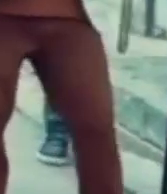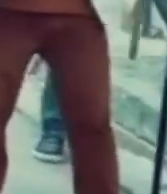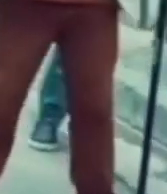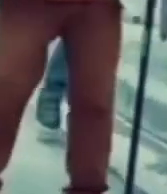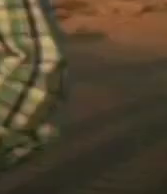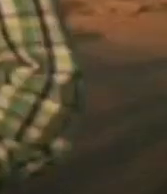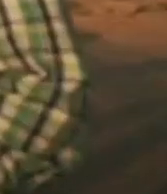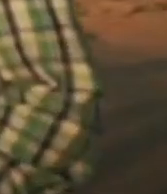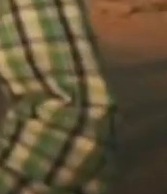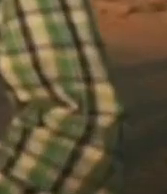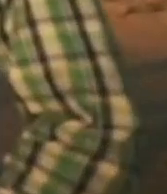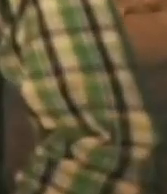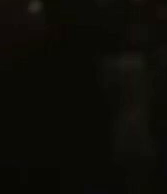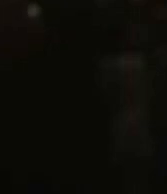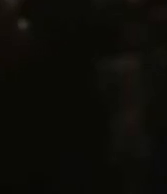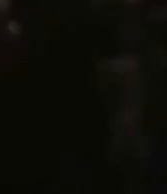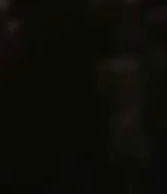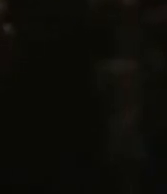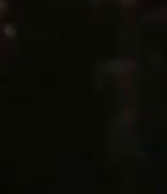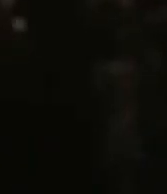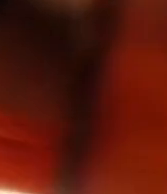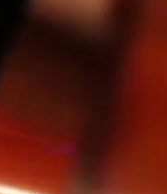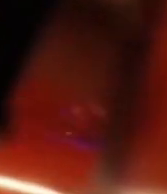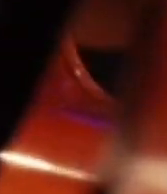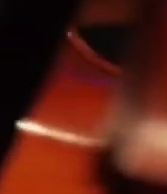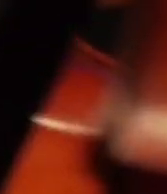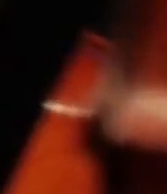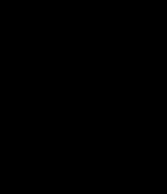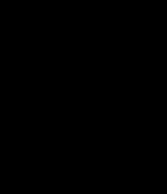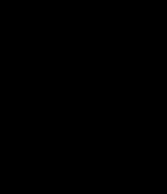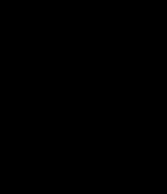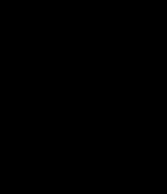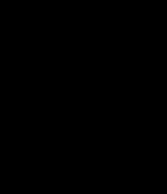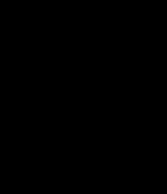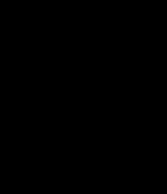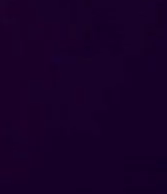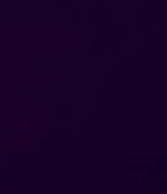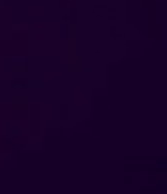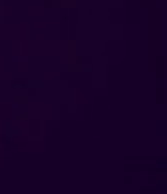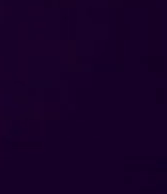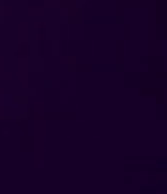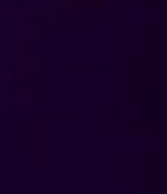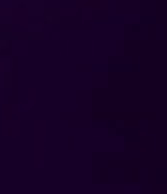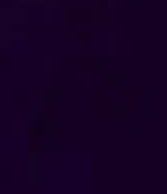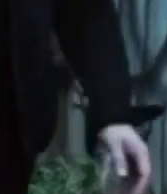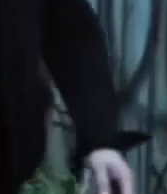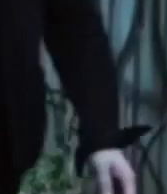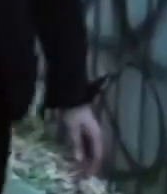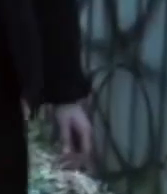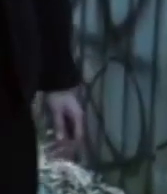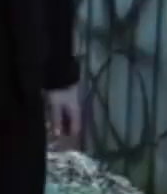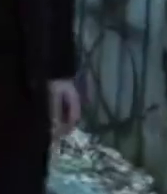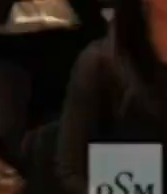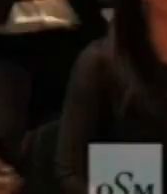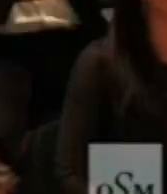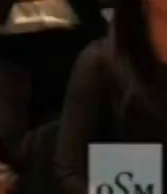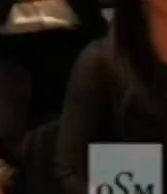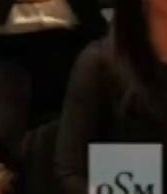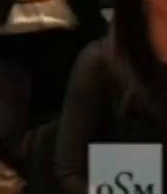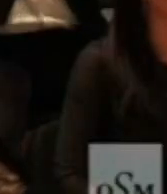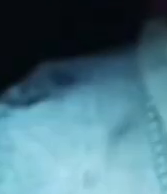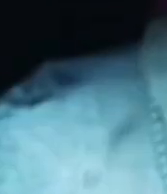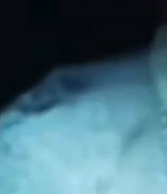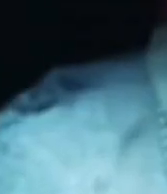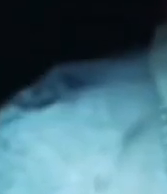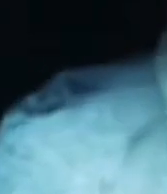disfrutar De Cuba y Coahuila Como invitados especiales 20 países Y más de 100 actividades Consulta la programación En